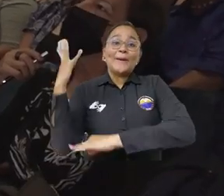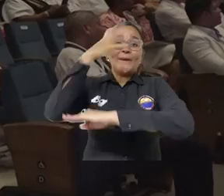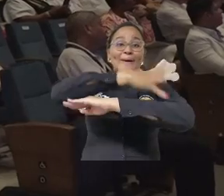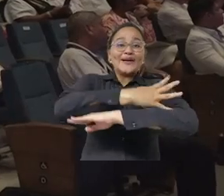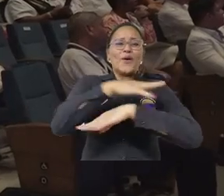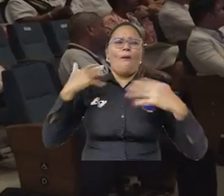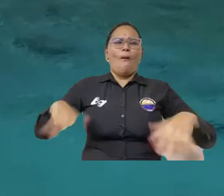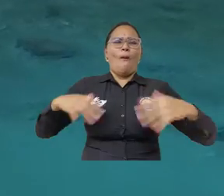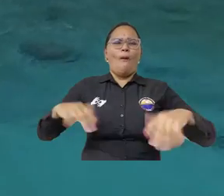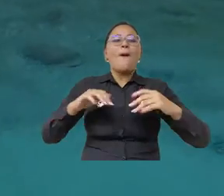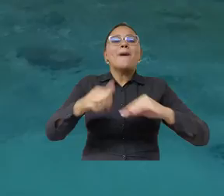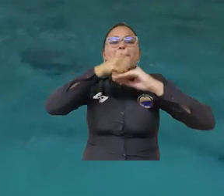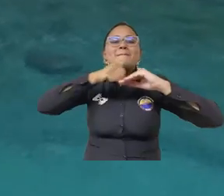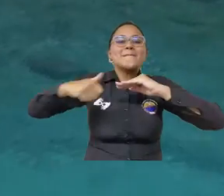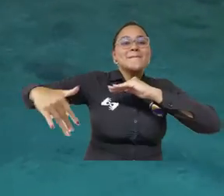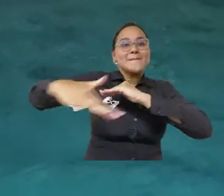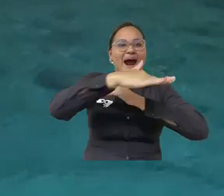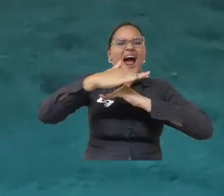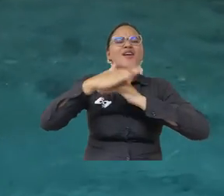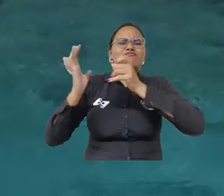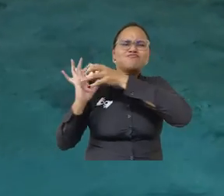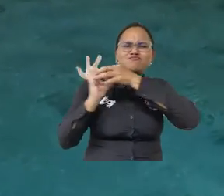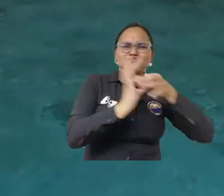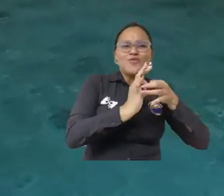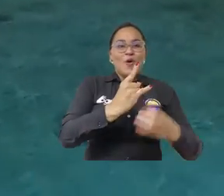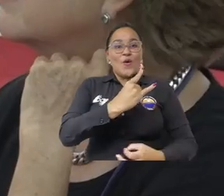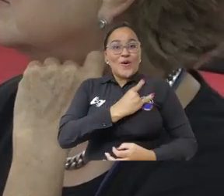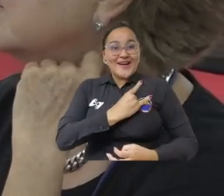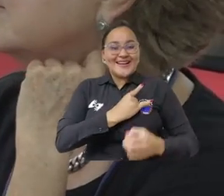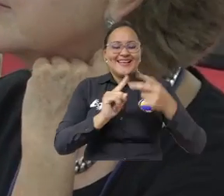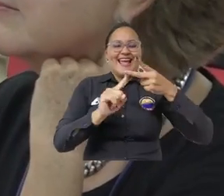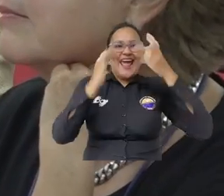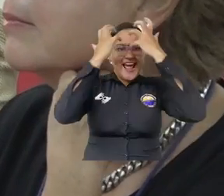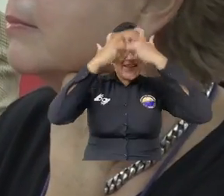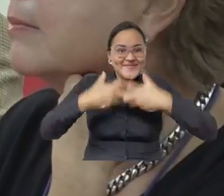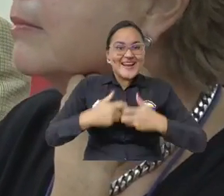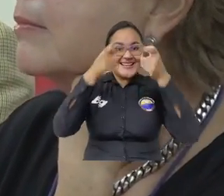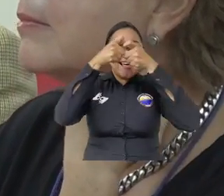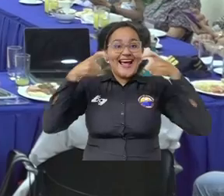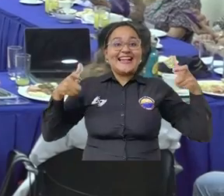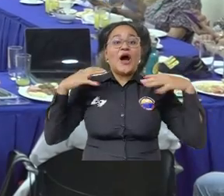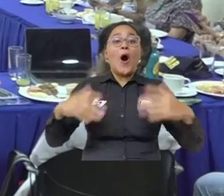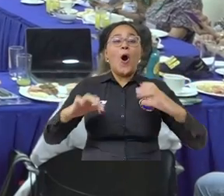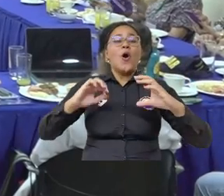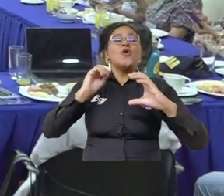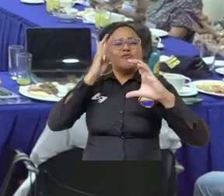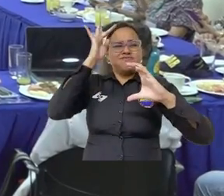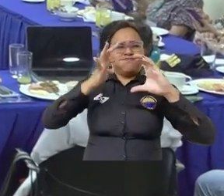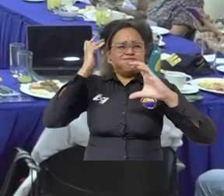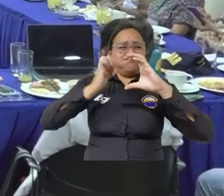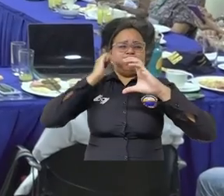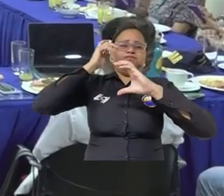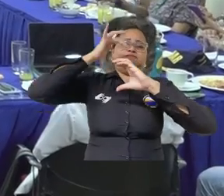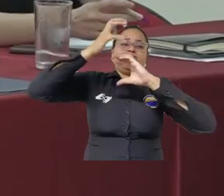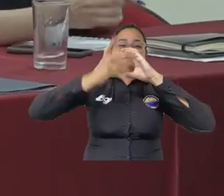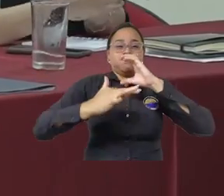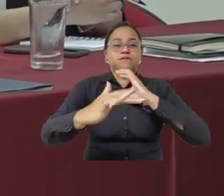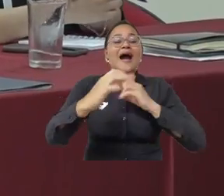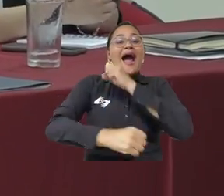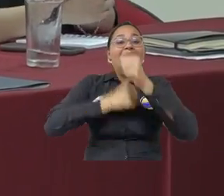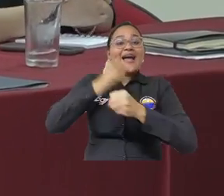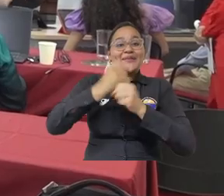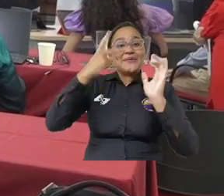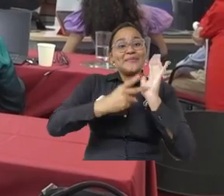Durante cuatro días, el mar unió a la Academia, la Empresa y el Estado en el Innovazul Caribe 2024,